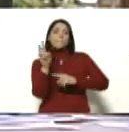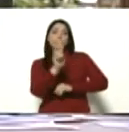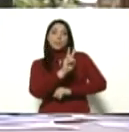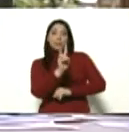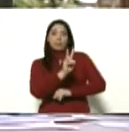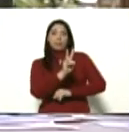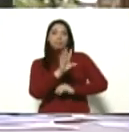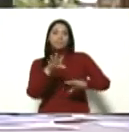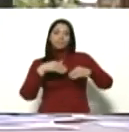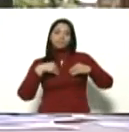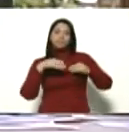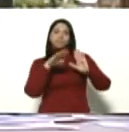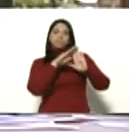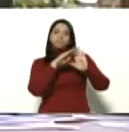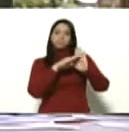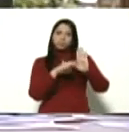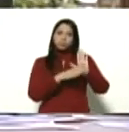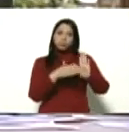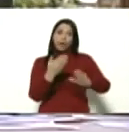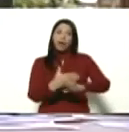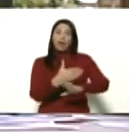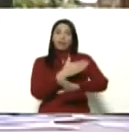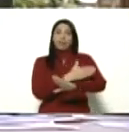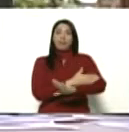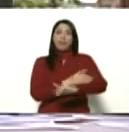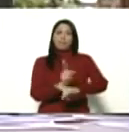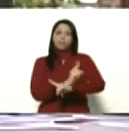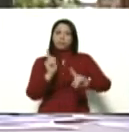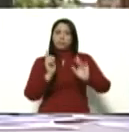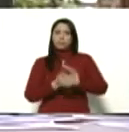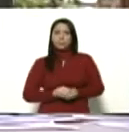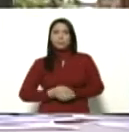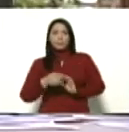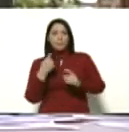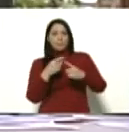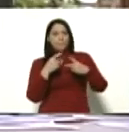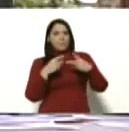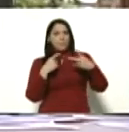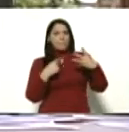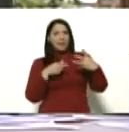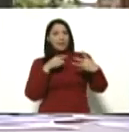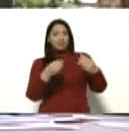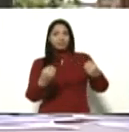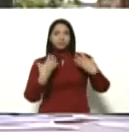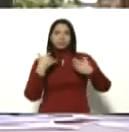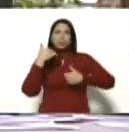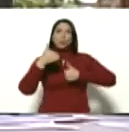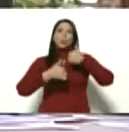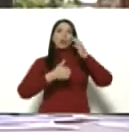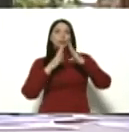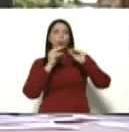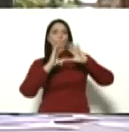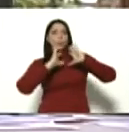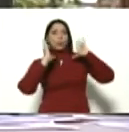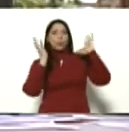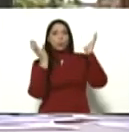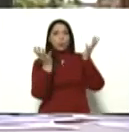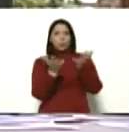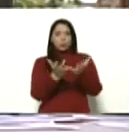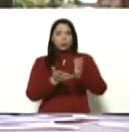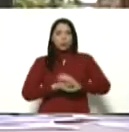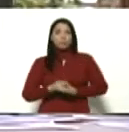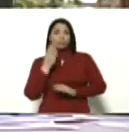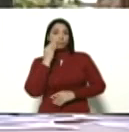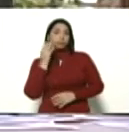tomó medidas muy tempranas. Y uno de los aspectos de este virus, del cual todo el mundo, a través de sus